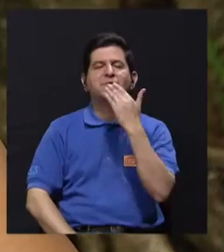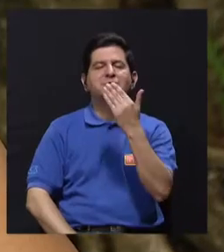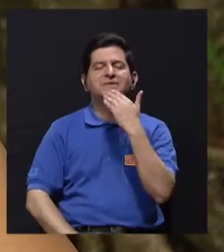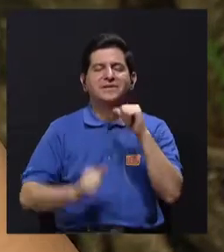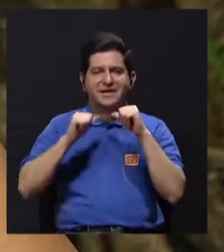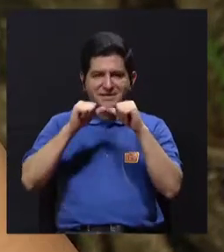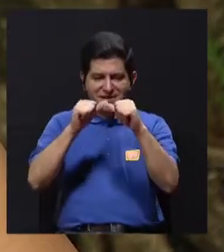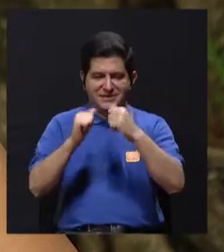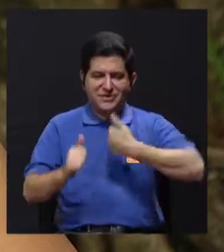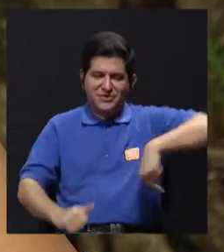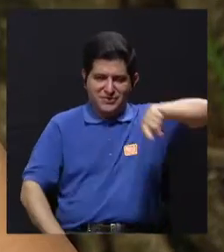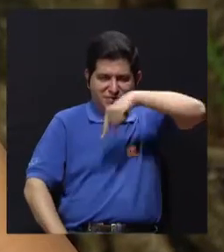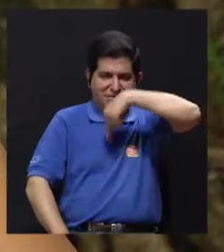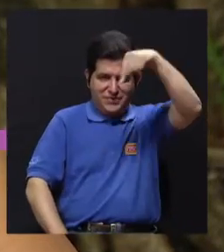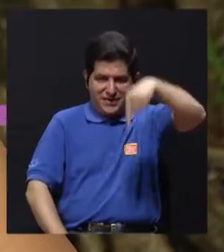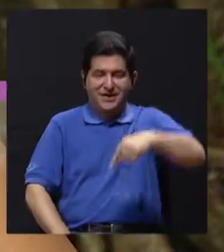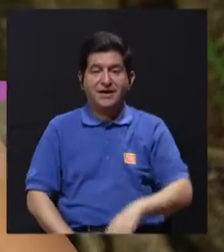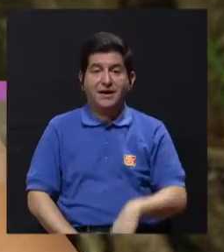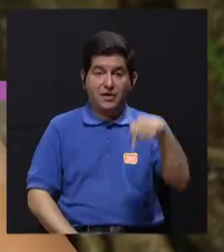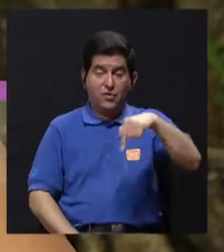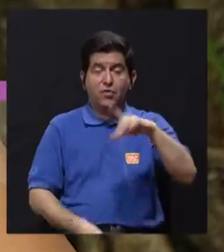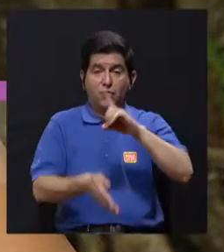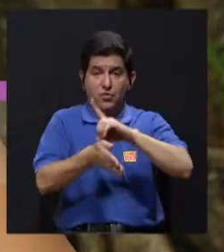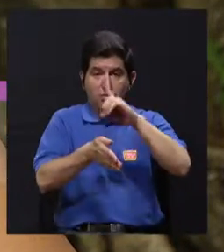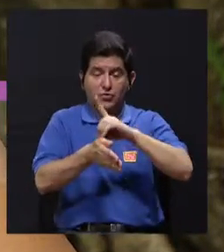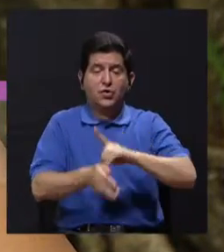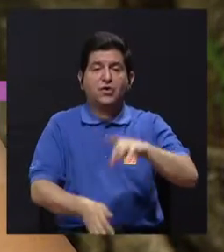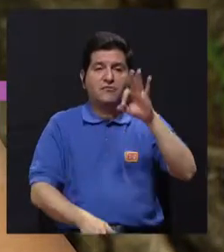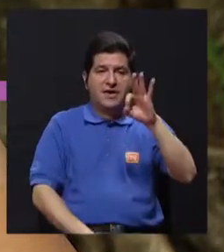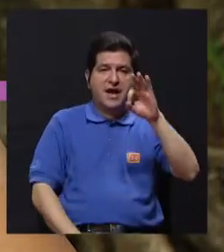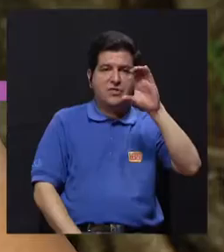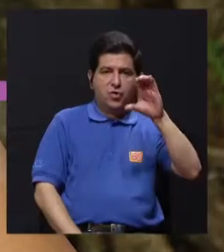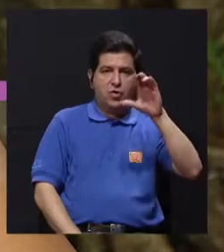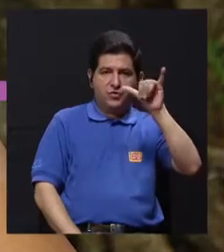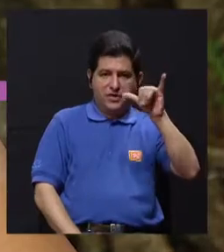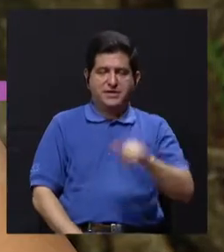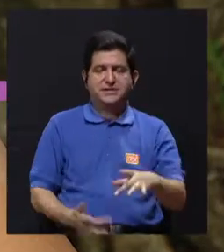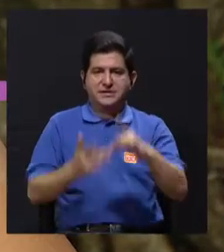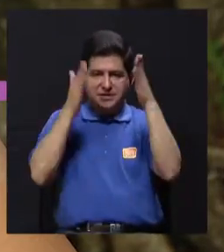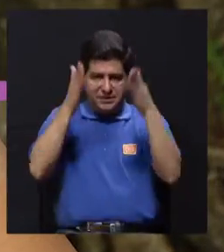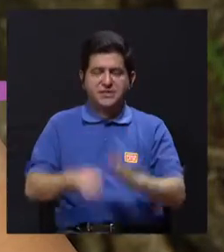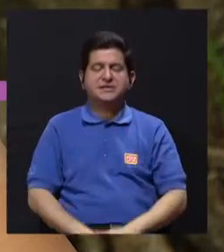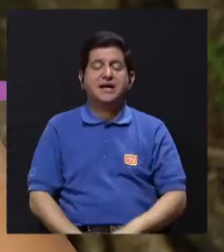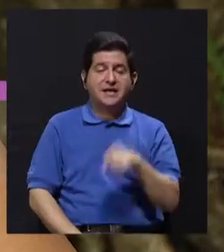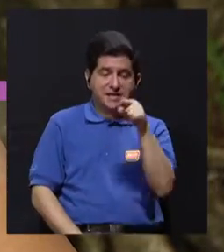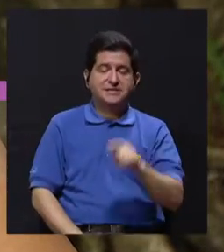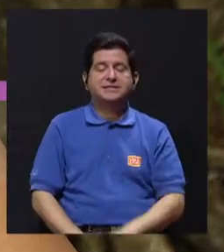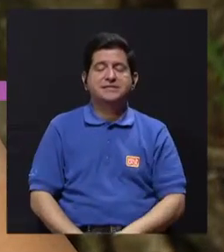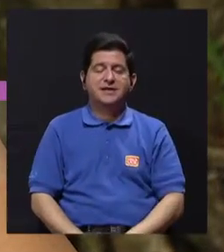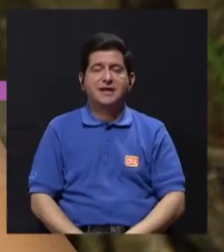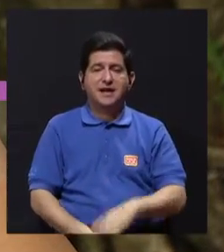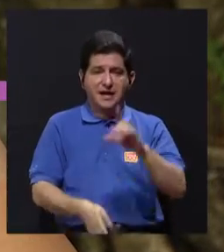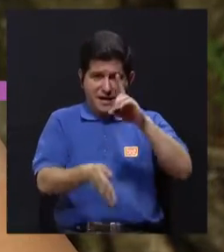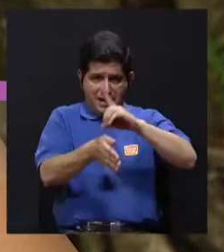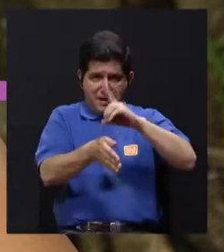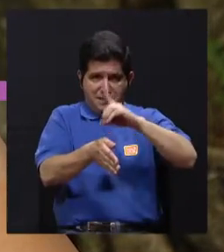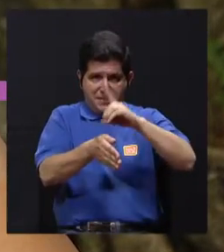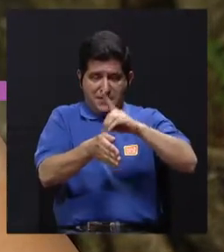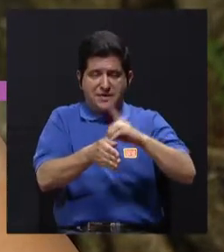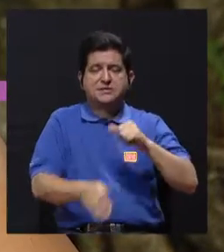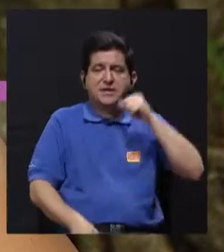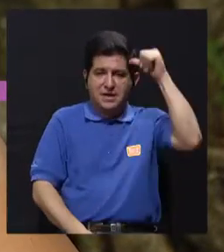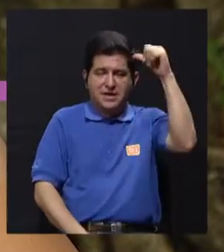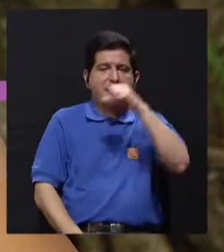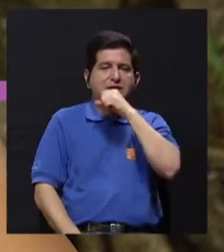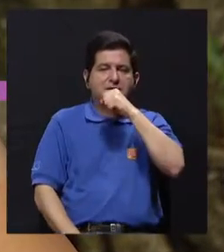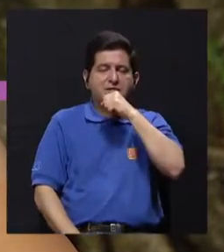Gracias por continuar con nosotros. Hoy nos acompaña el doctor Fernando Coto Iglesias, médico especialista en geriatría y gerontología. Y en